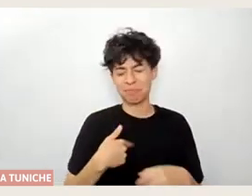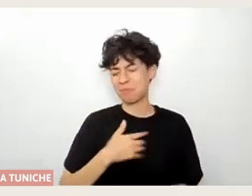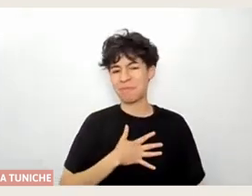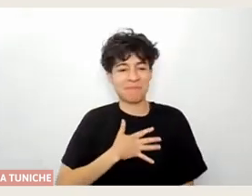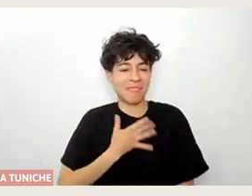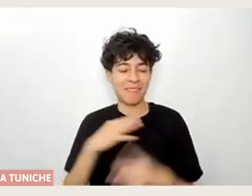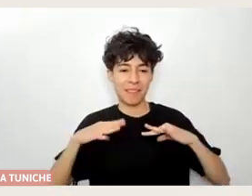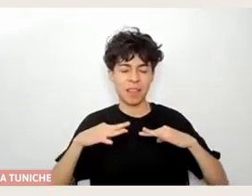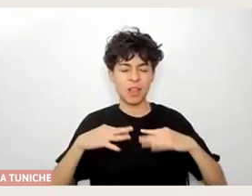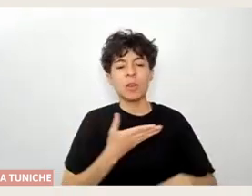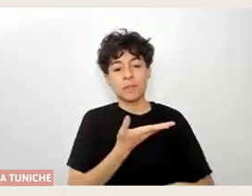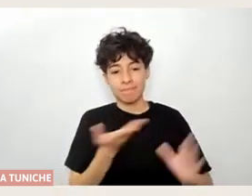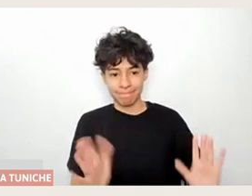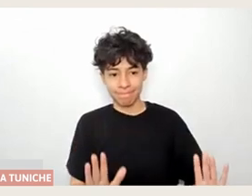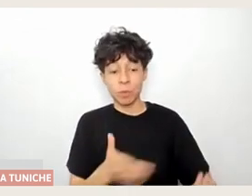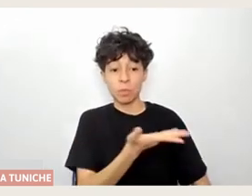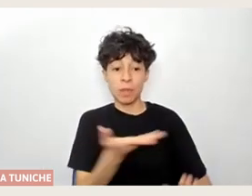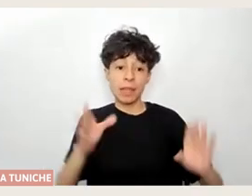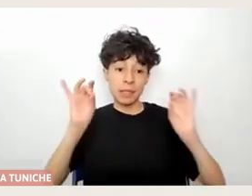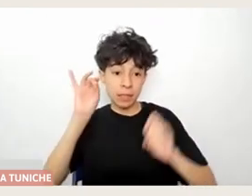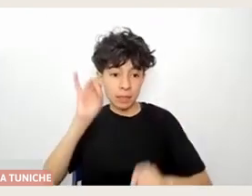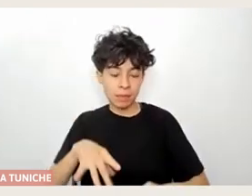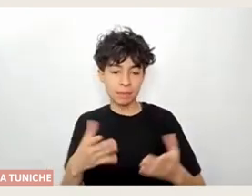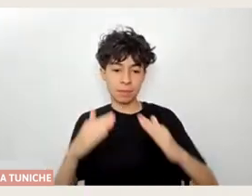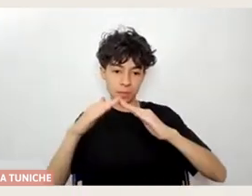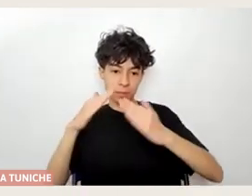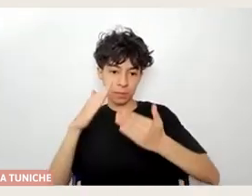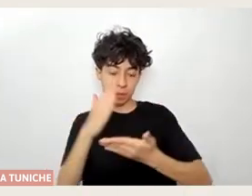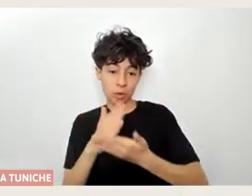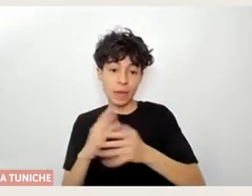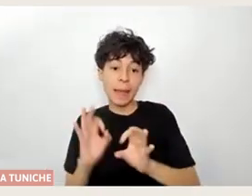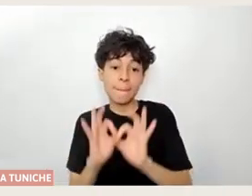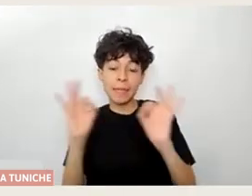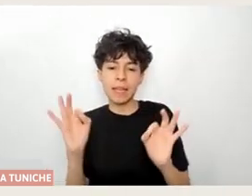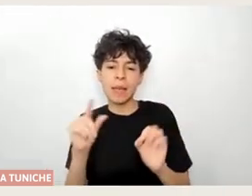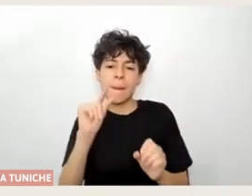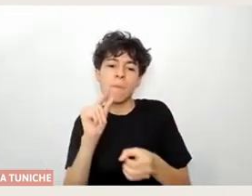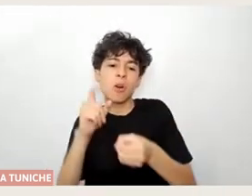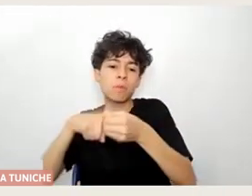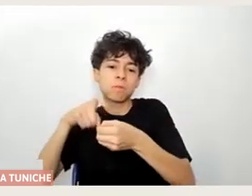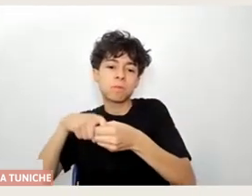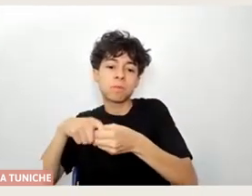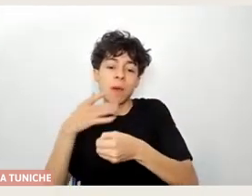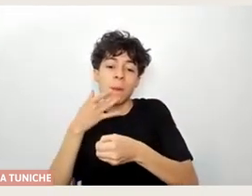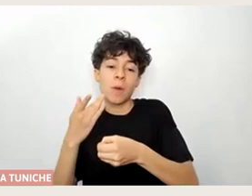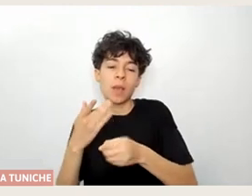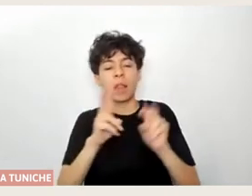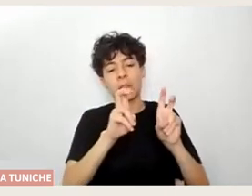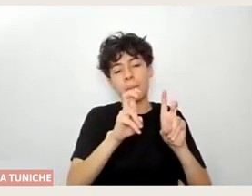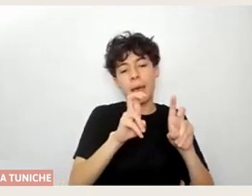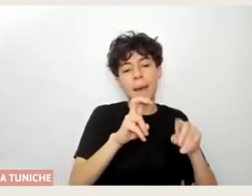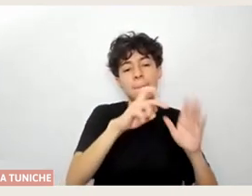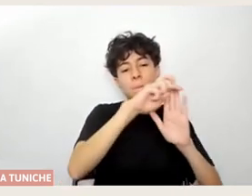integración, lo que es muy bueno, pero igual con los pocos niños que hay, sería súper interesante volver